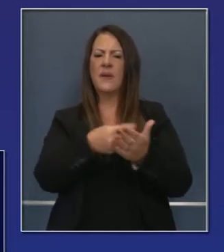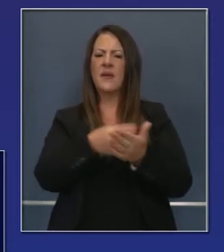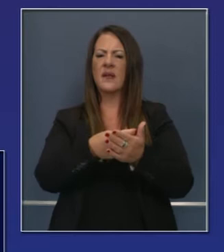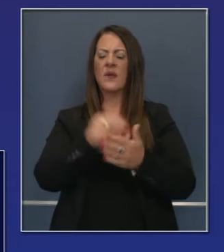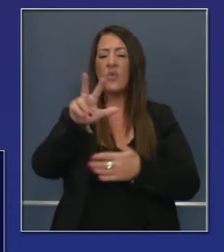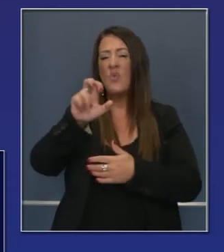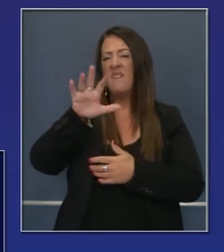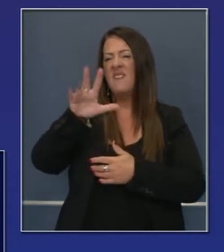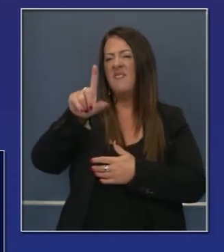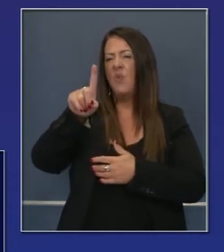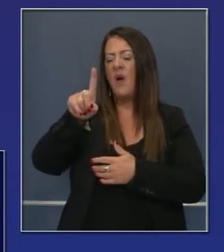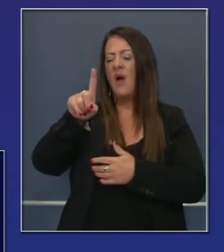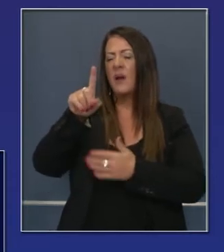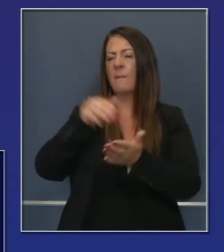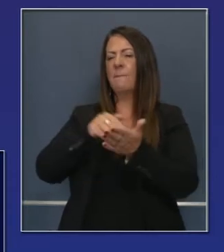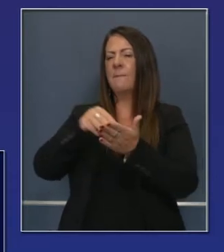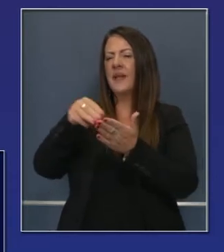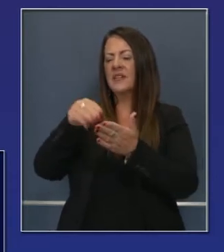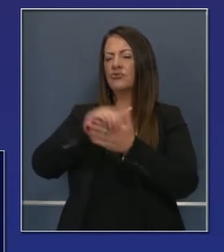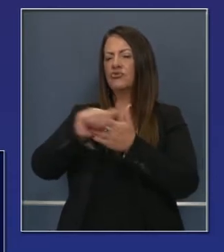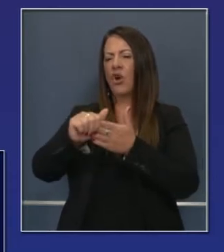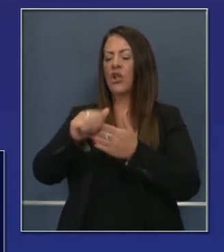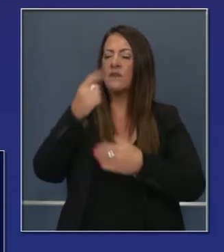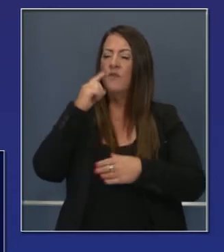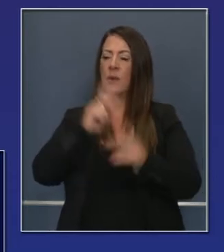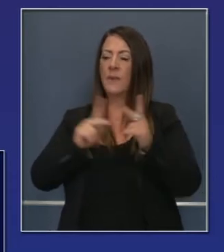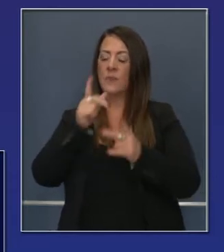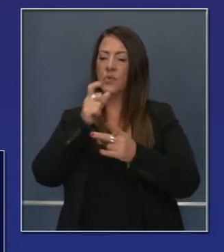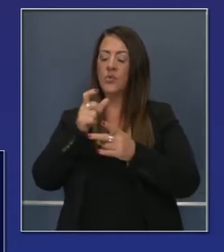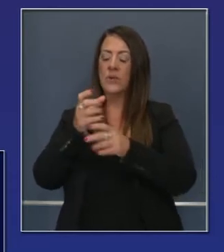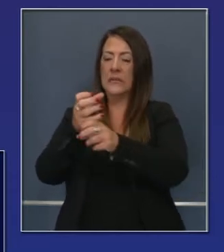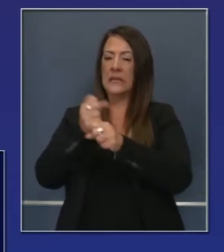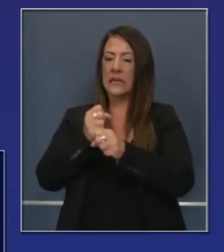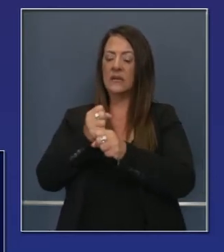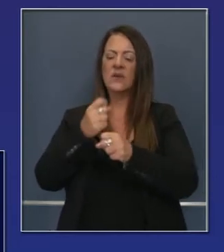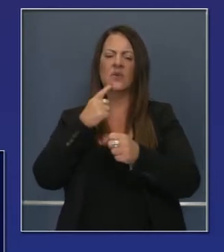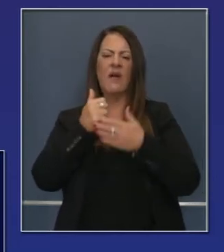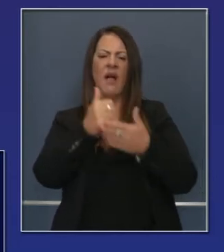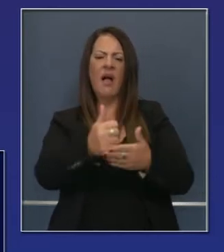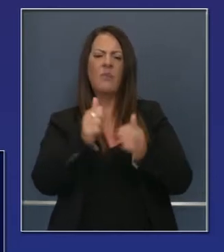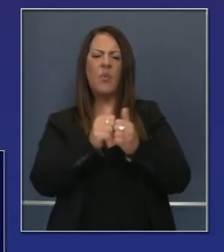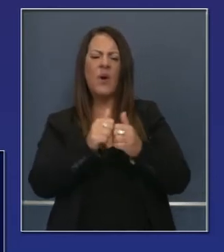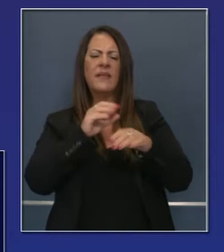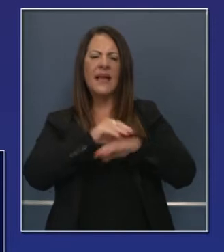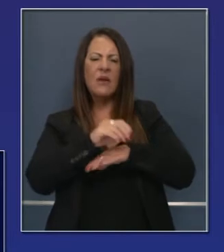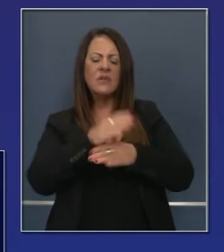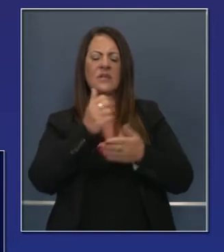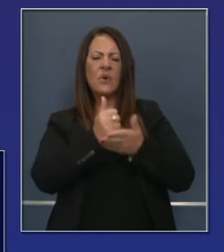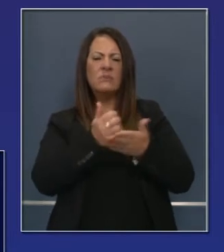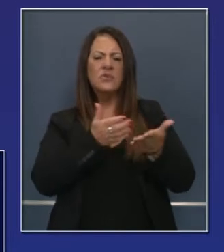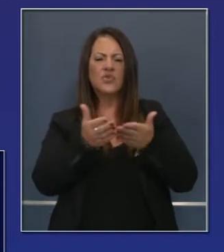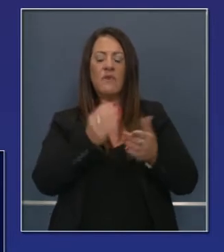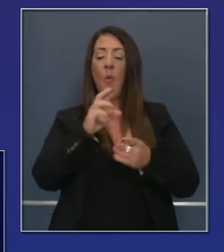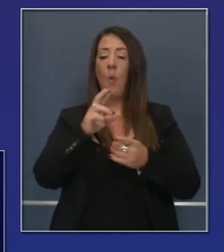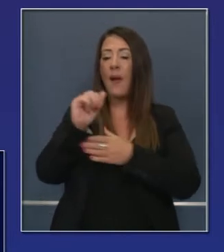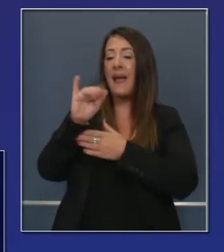logró liberar 351 millones de dólares para ofrecer ayuda y consultoría, también